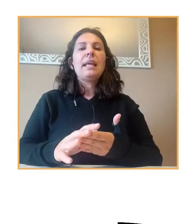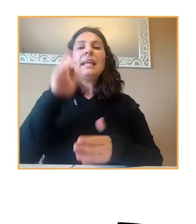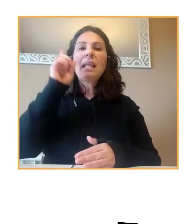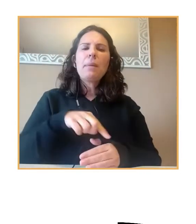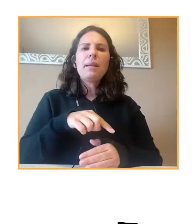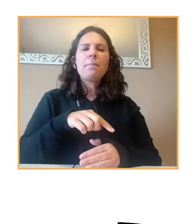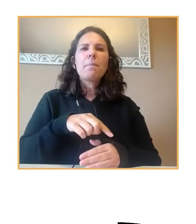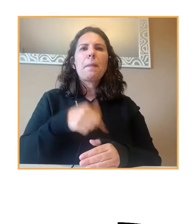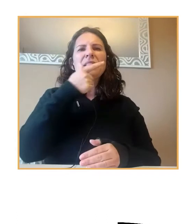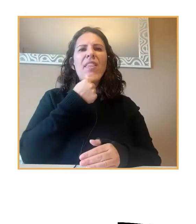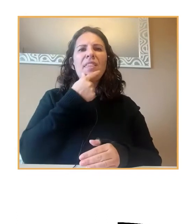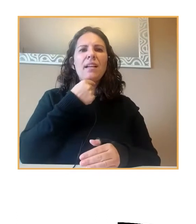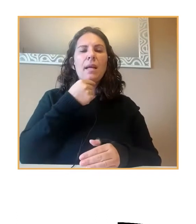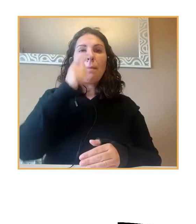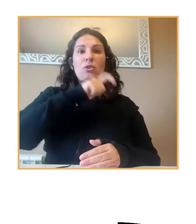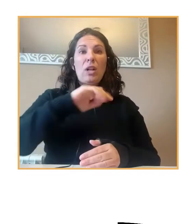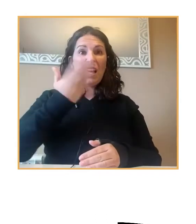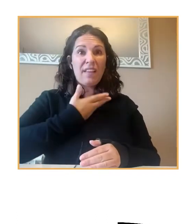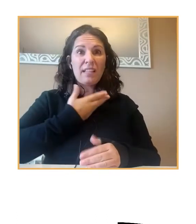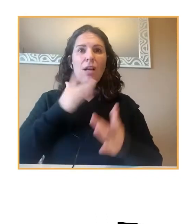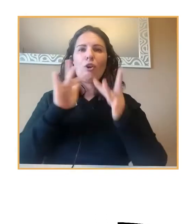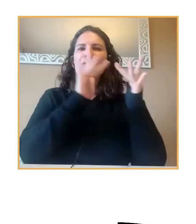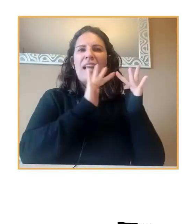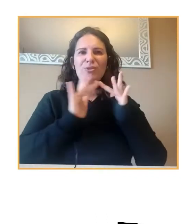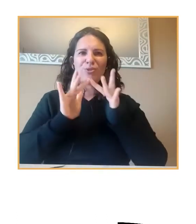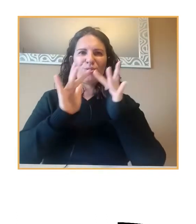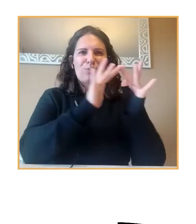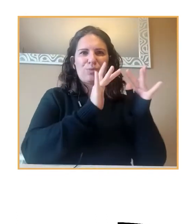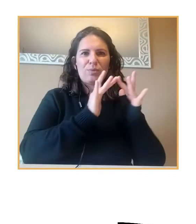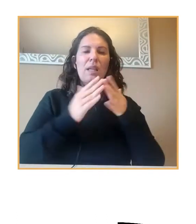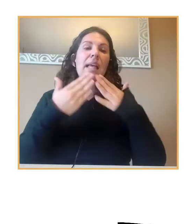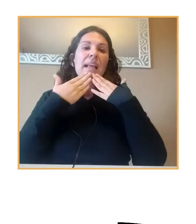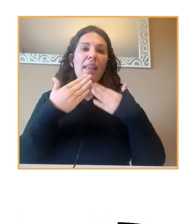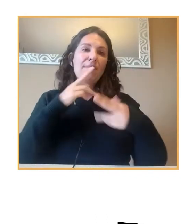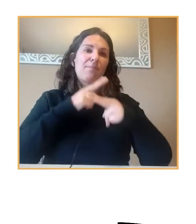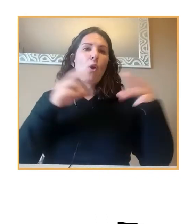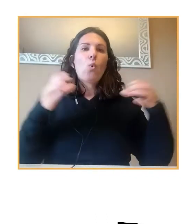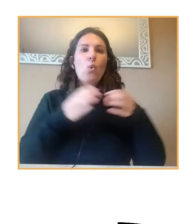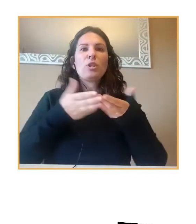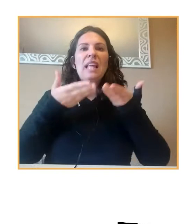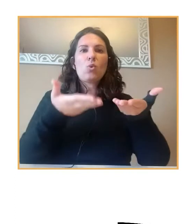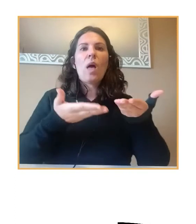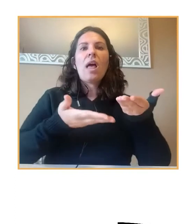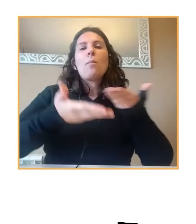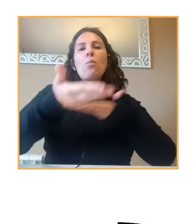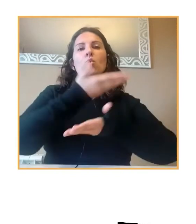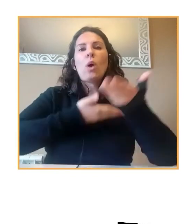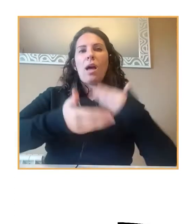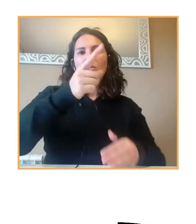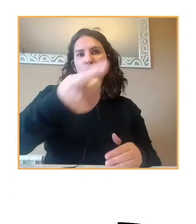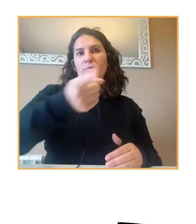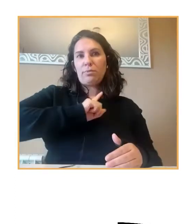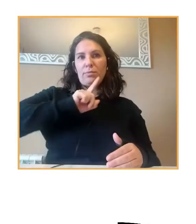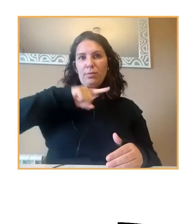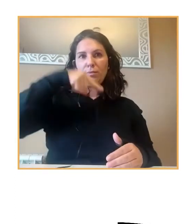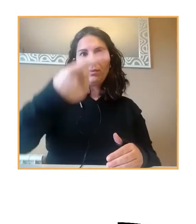afectados mediante esto lo hacemos principalmente mediante los llamados grupos de ayuda mutua entre iguales que están distribuidos